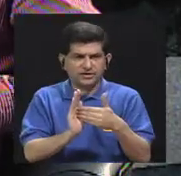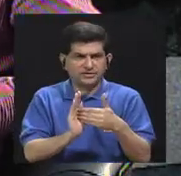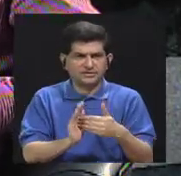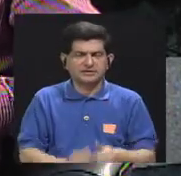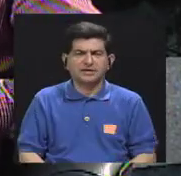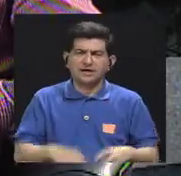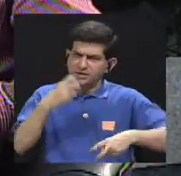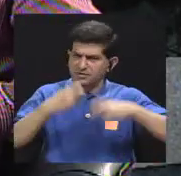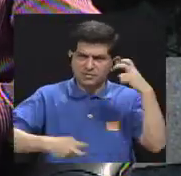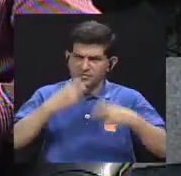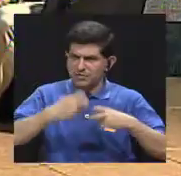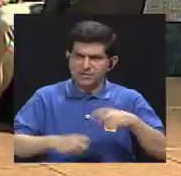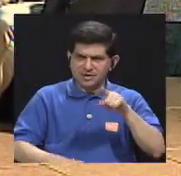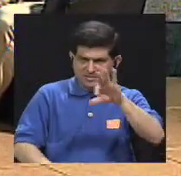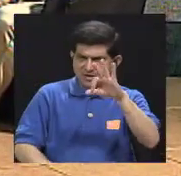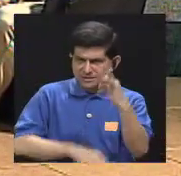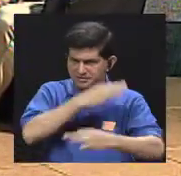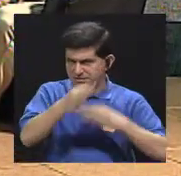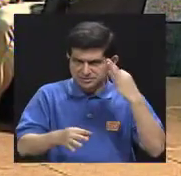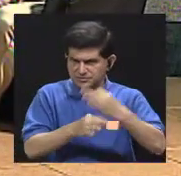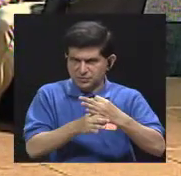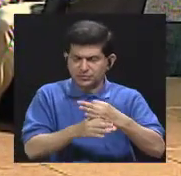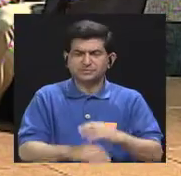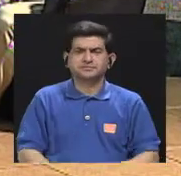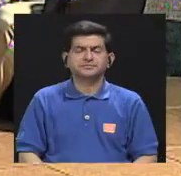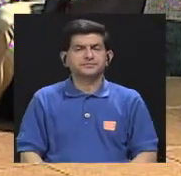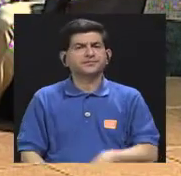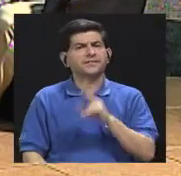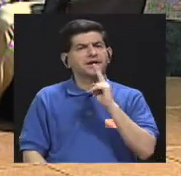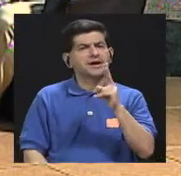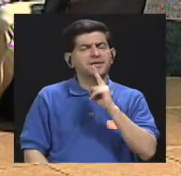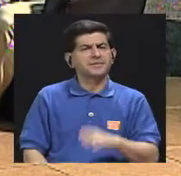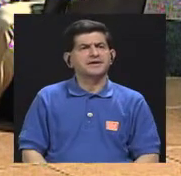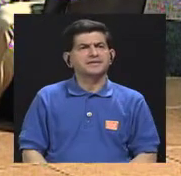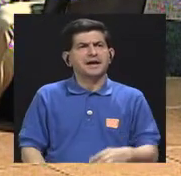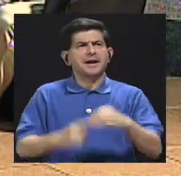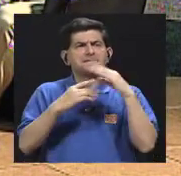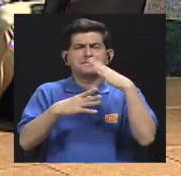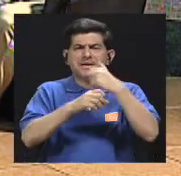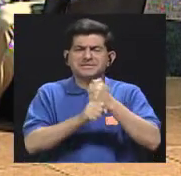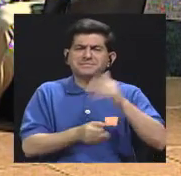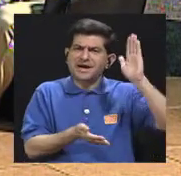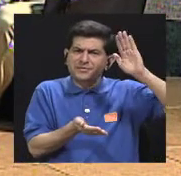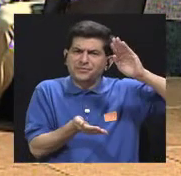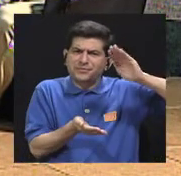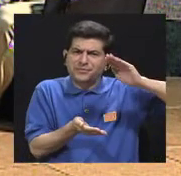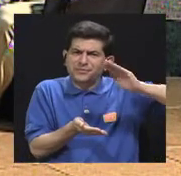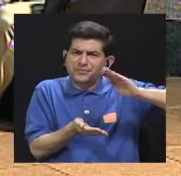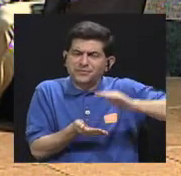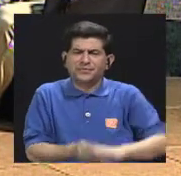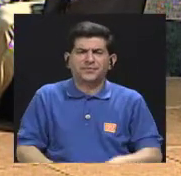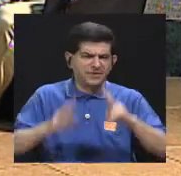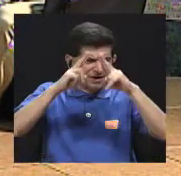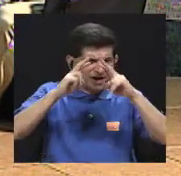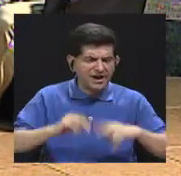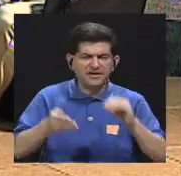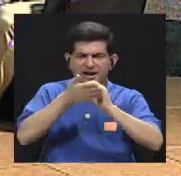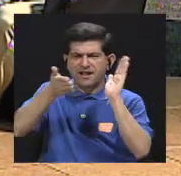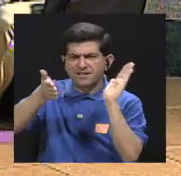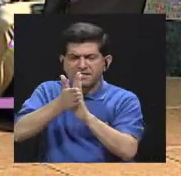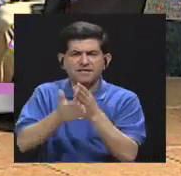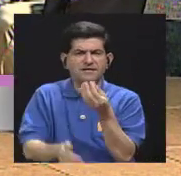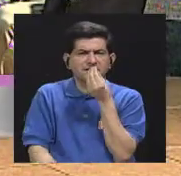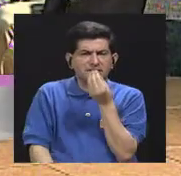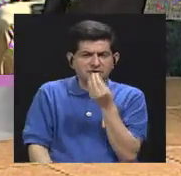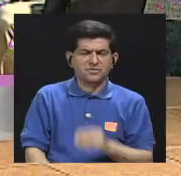tanto problema en ese sentido bueno en realidad lo principal que hay que hacer es ir disminuyendo revisar las etiquetas de